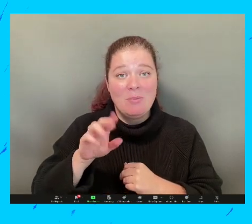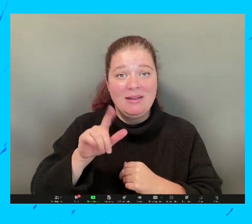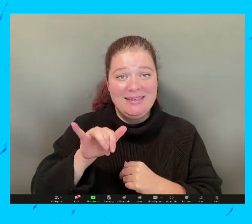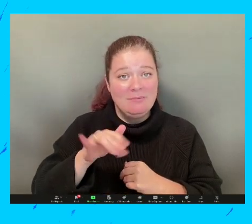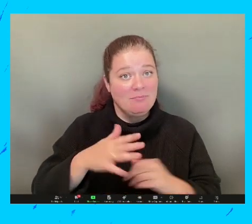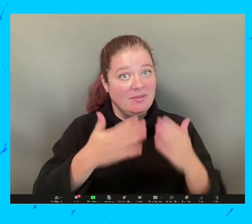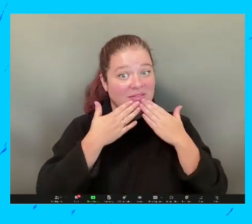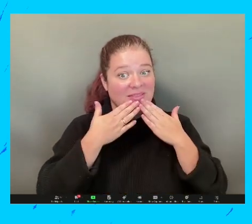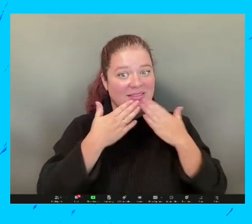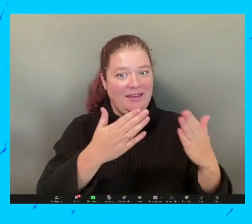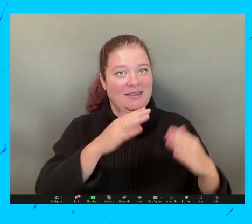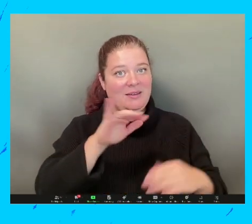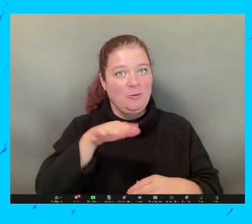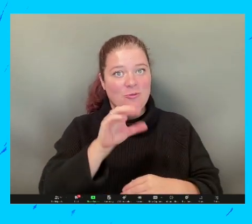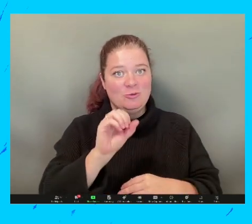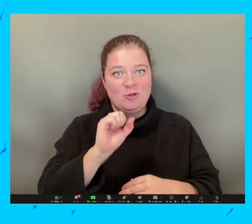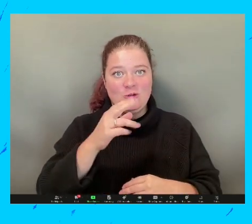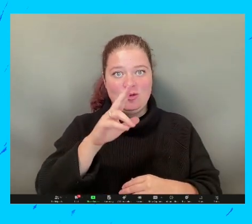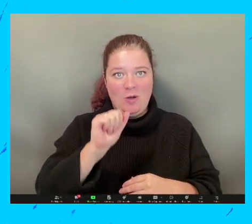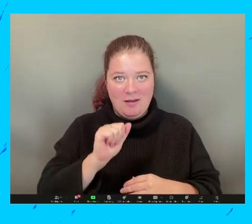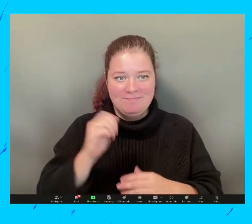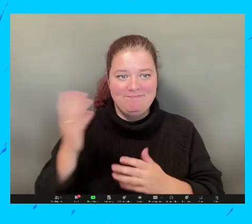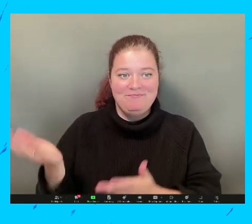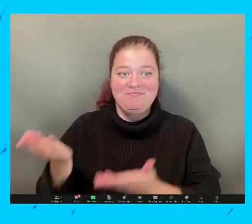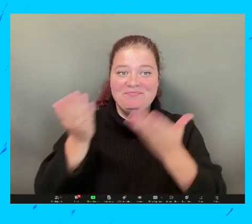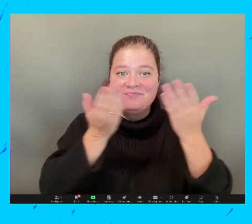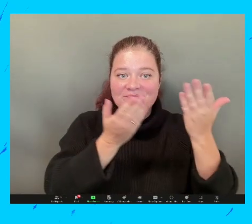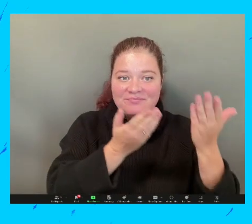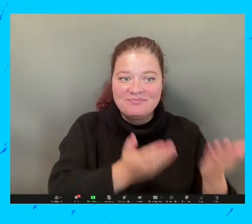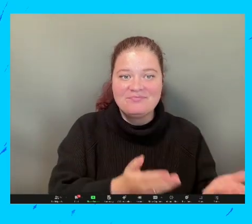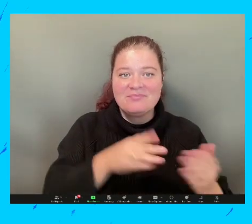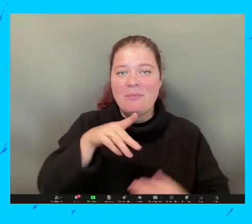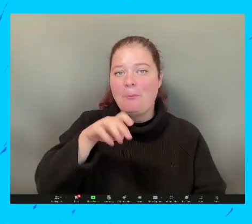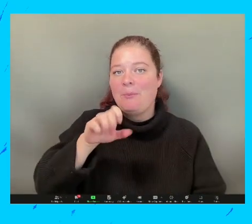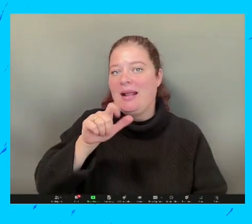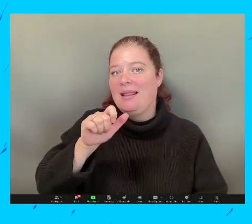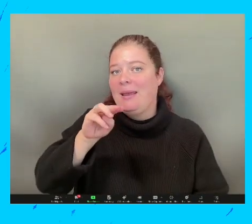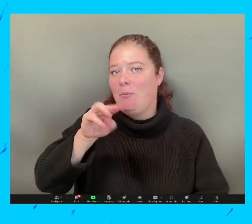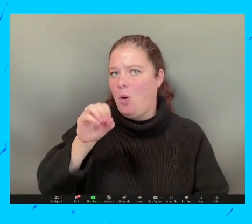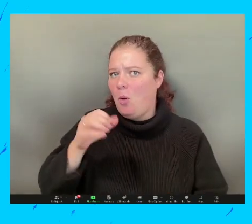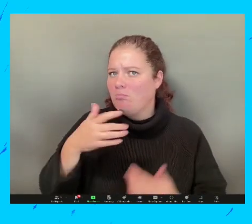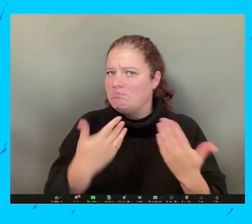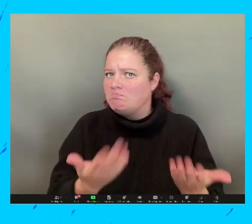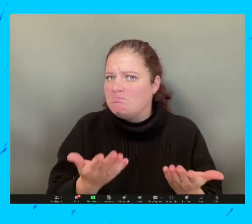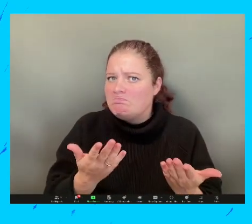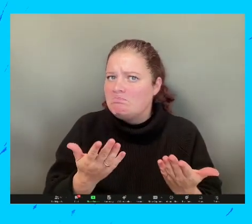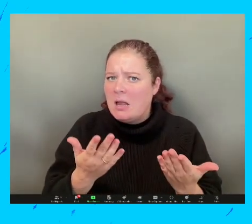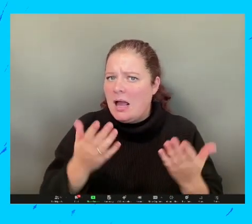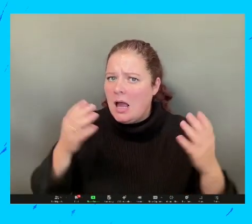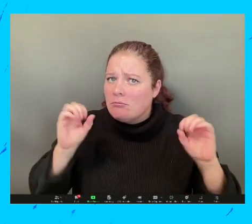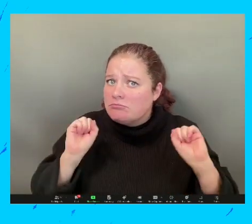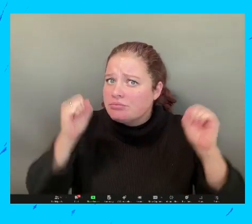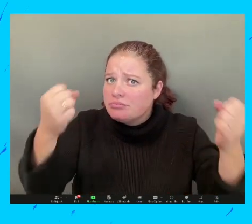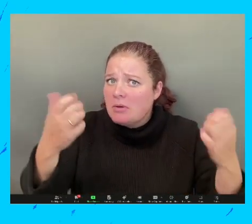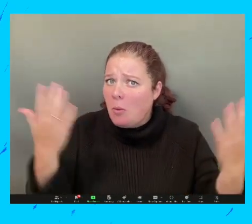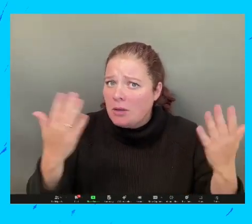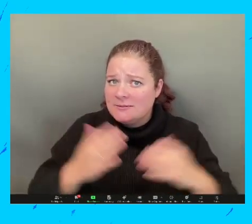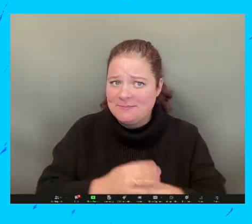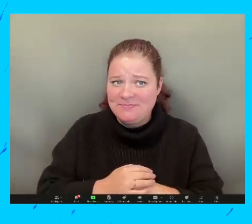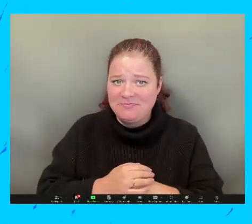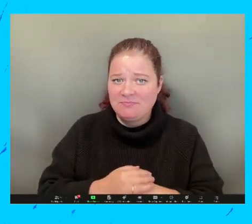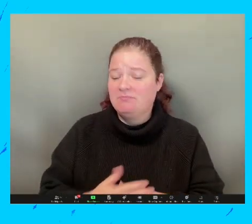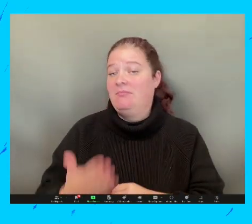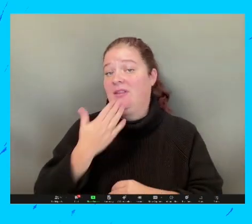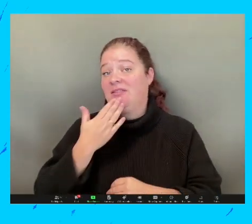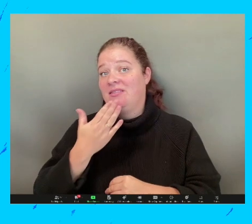Bueno, muchas gracias, Joshua. Y ahora vamos a volver a Clemo. Clemo, ¿qué es una acción que